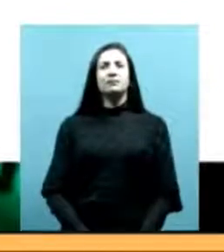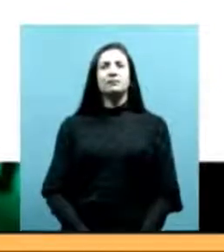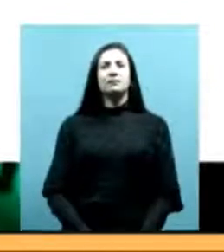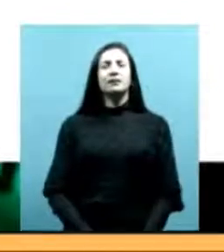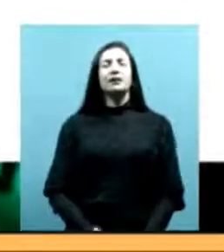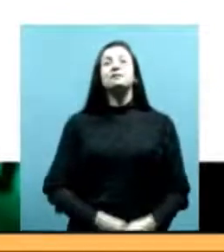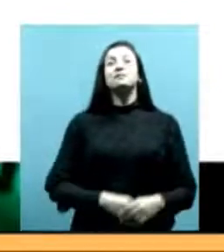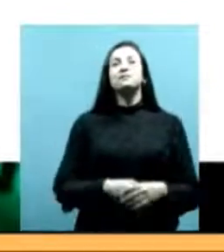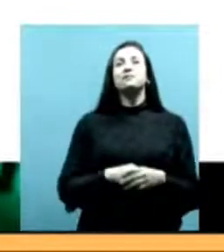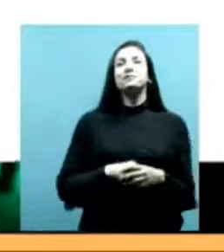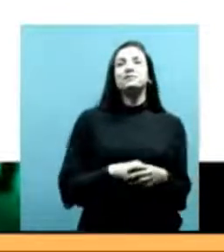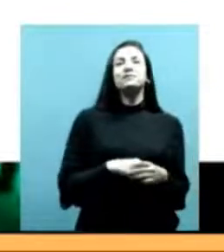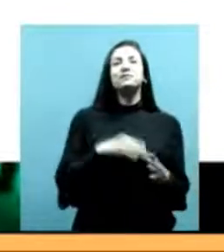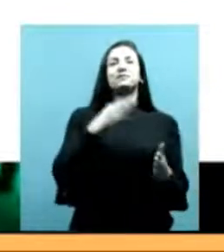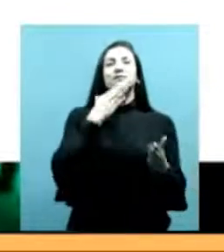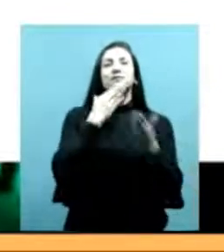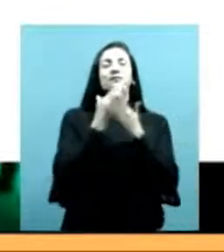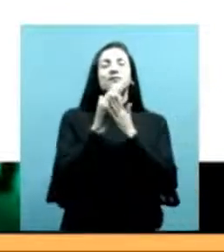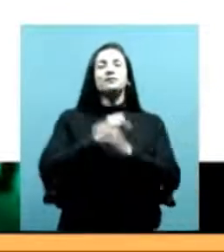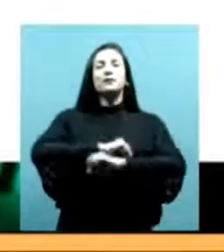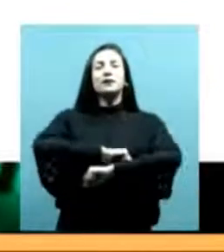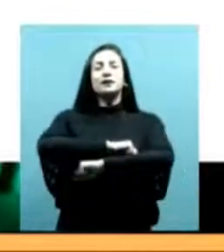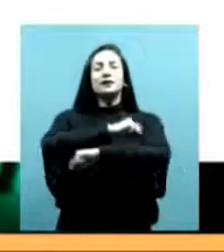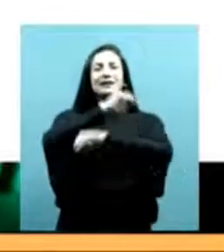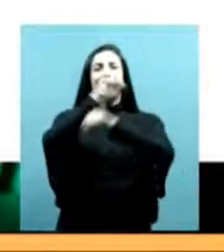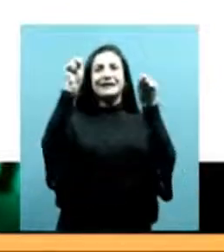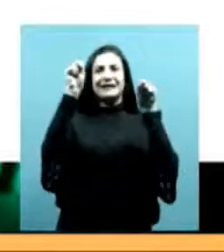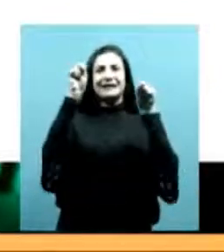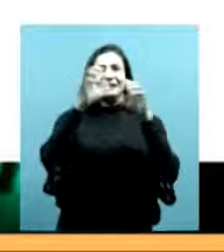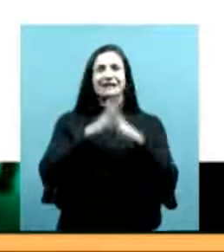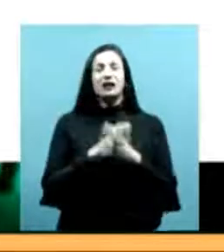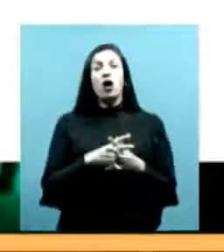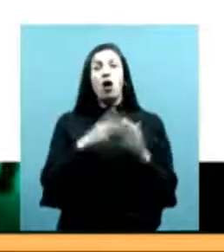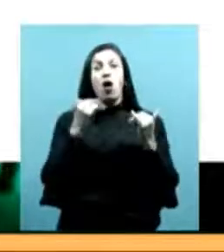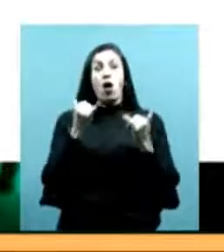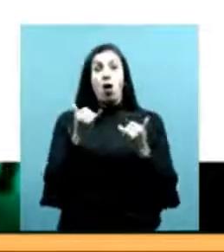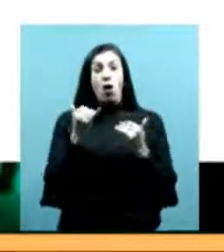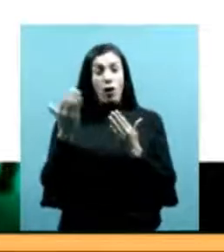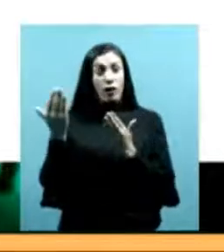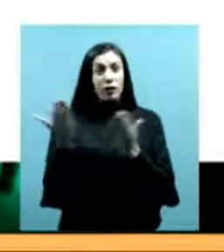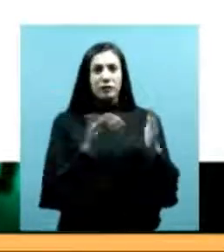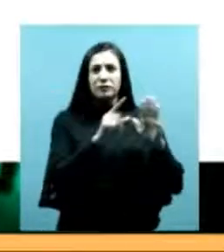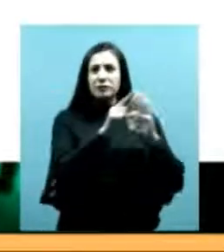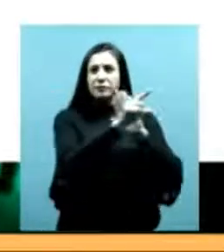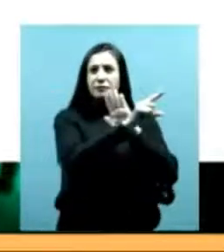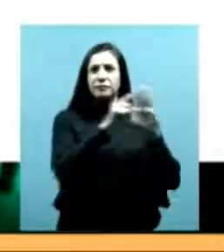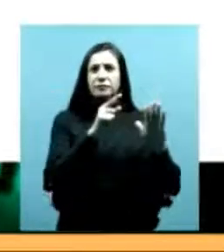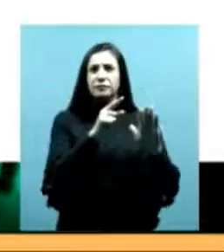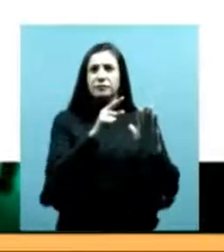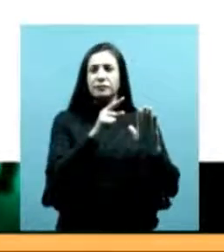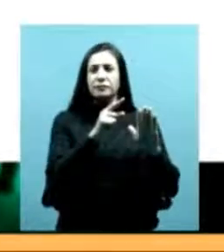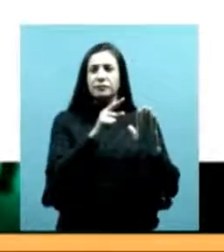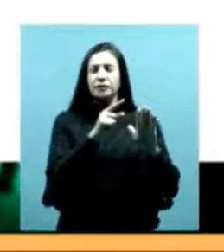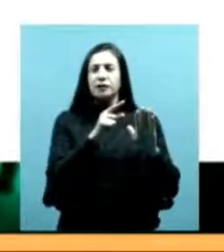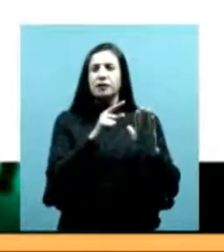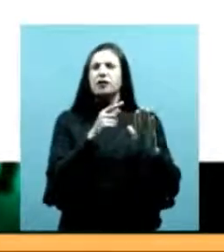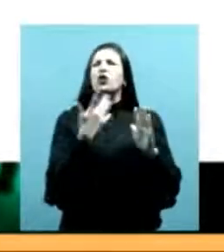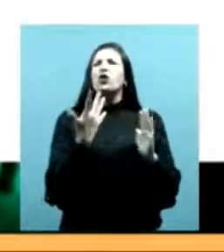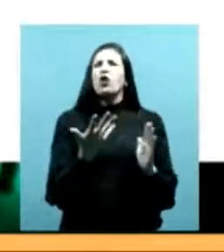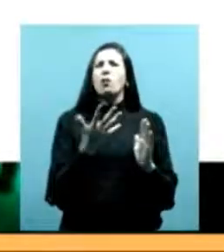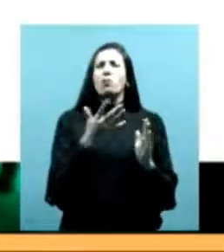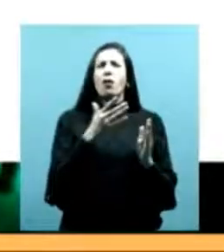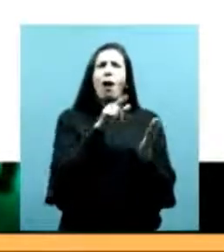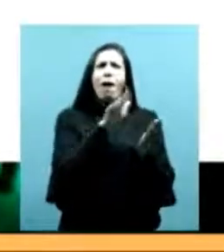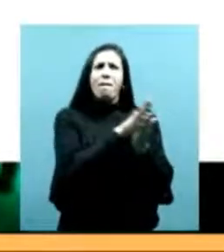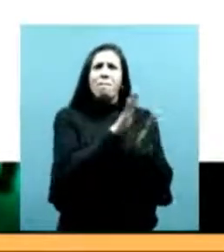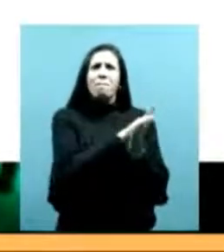Bueno, buenos días. La charla de hoy tiene el título El poder de los papeles, el archivo como